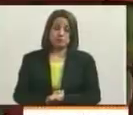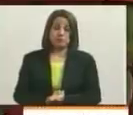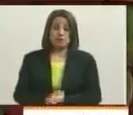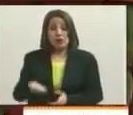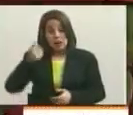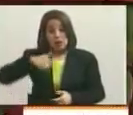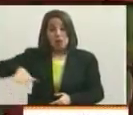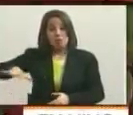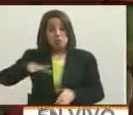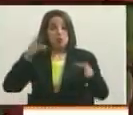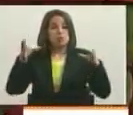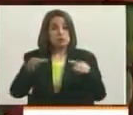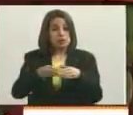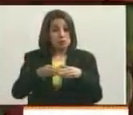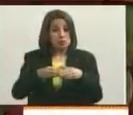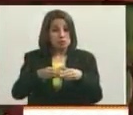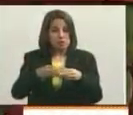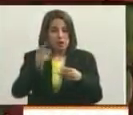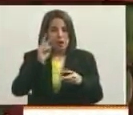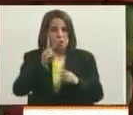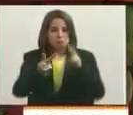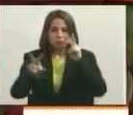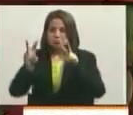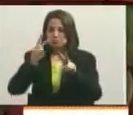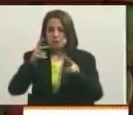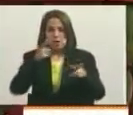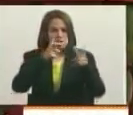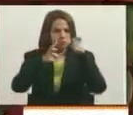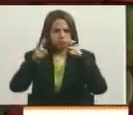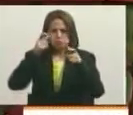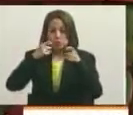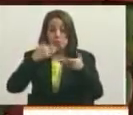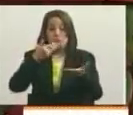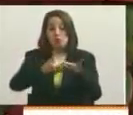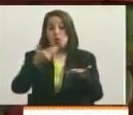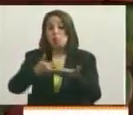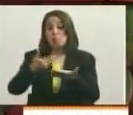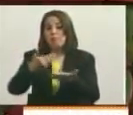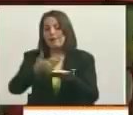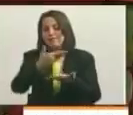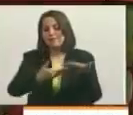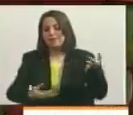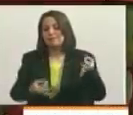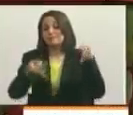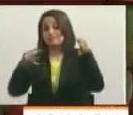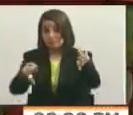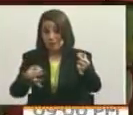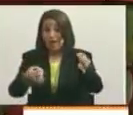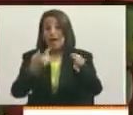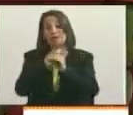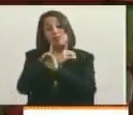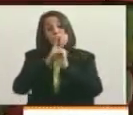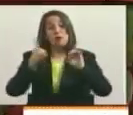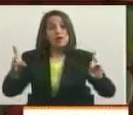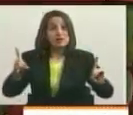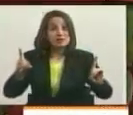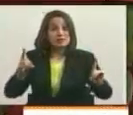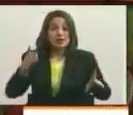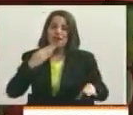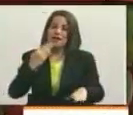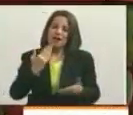reúne y hace observaciones, y hace aportes, y presiona en democracia. Gracias